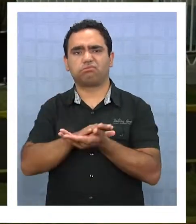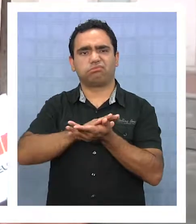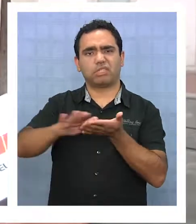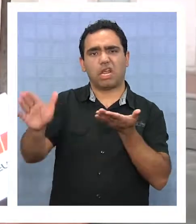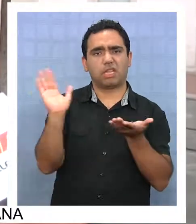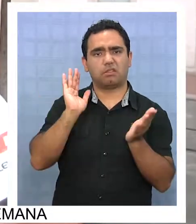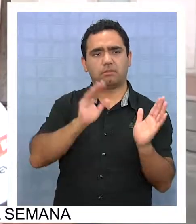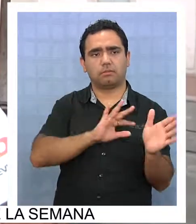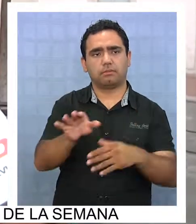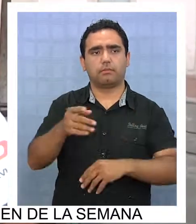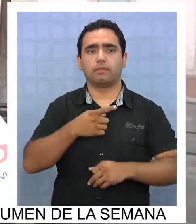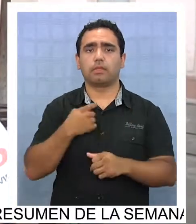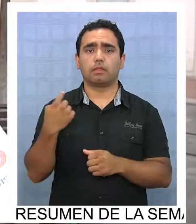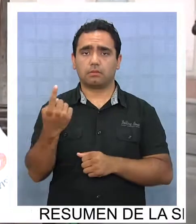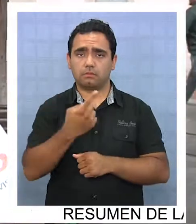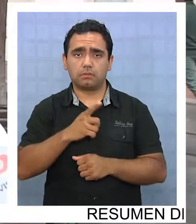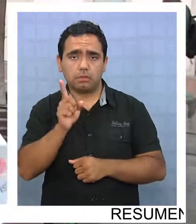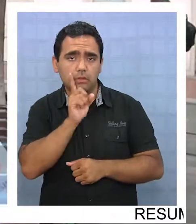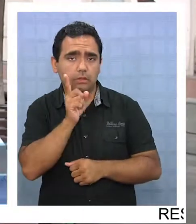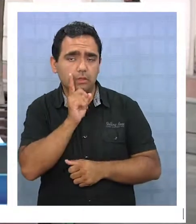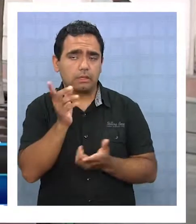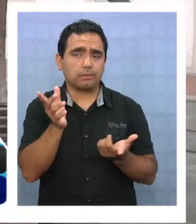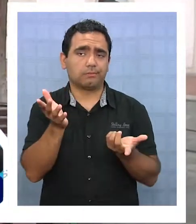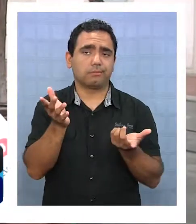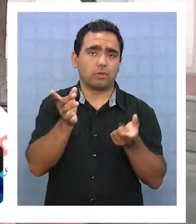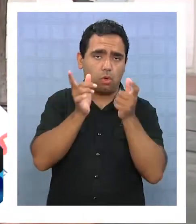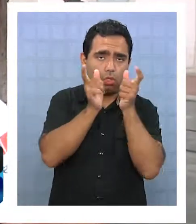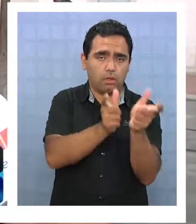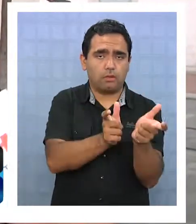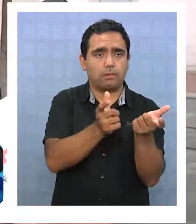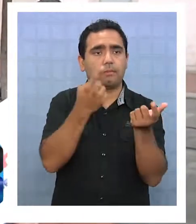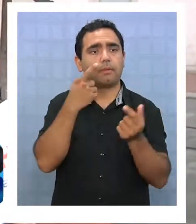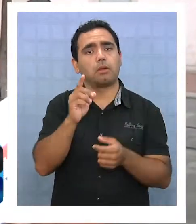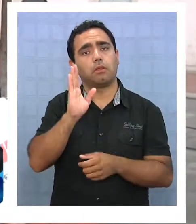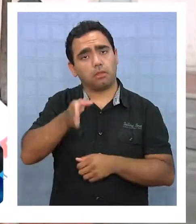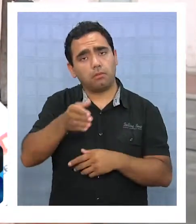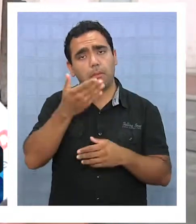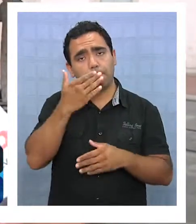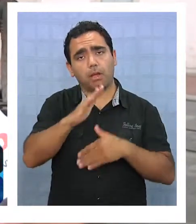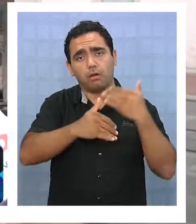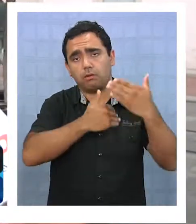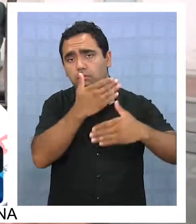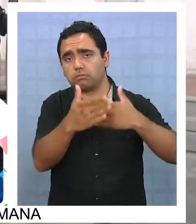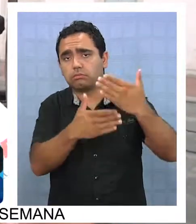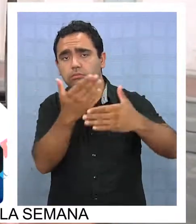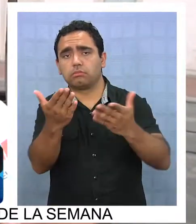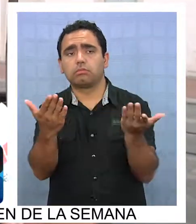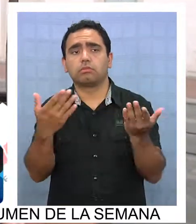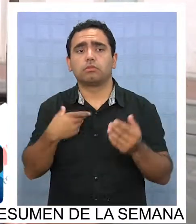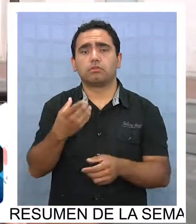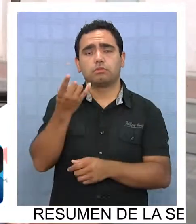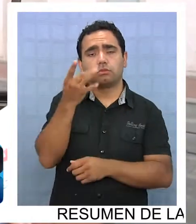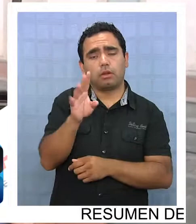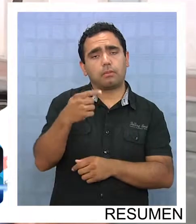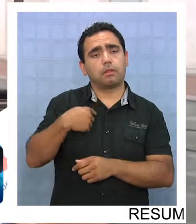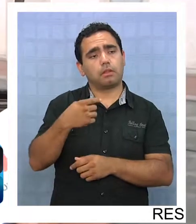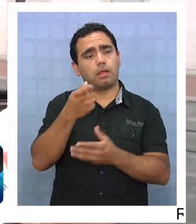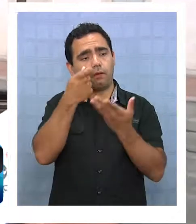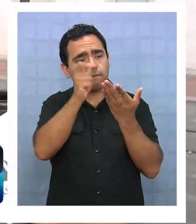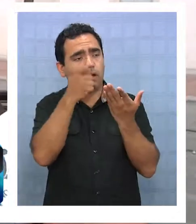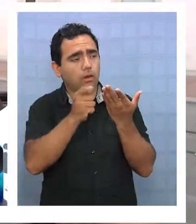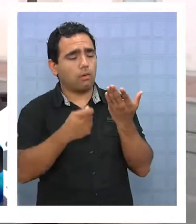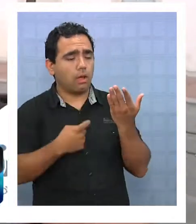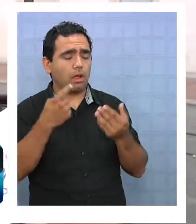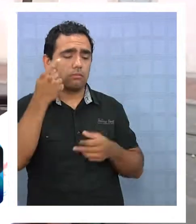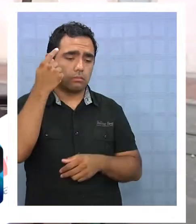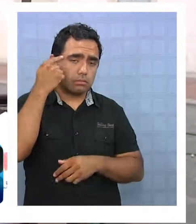Mira, tenemos nuestras limitaciones acá, pero tenemos que irlas mejorando nomás. Tenemos que hacernos la autoreflexión